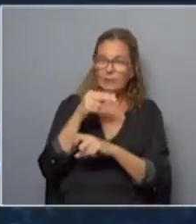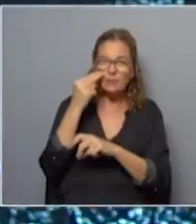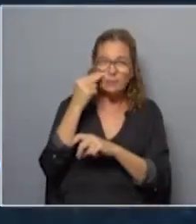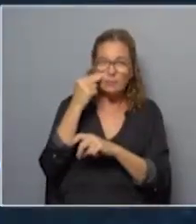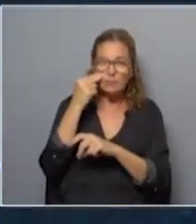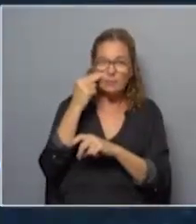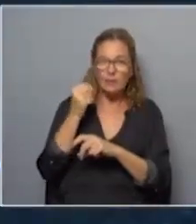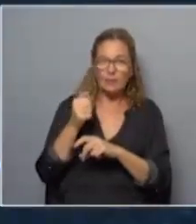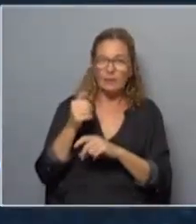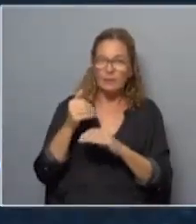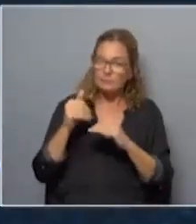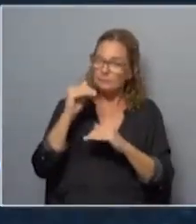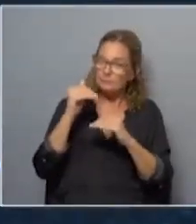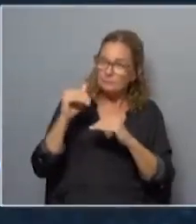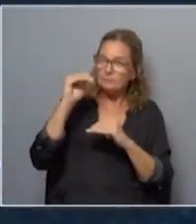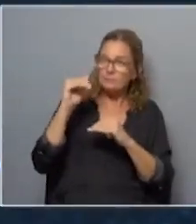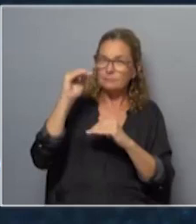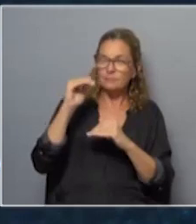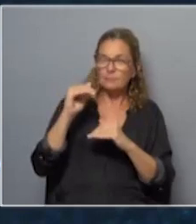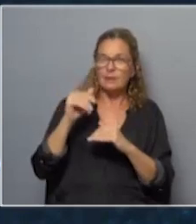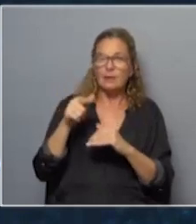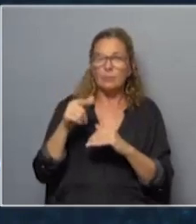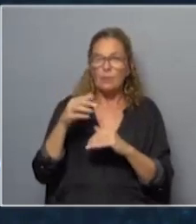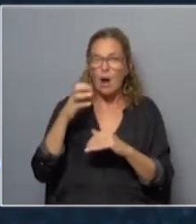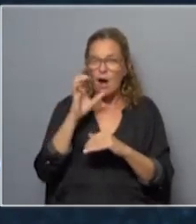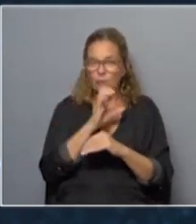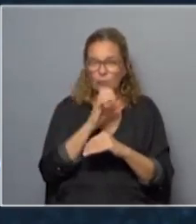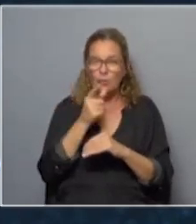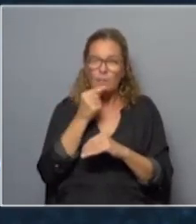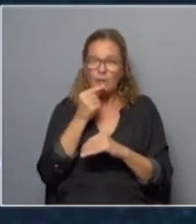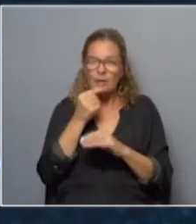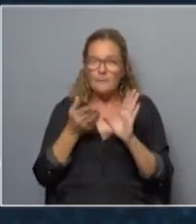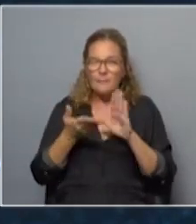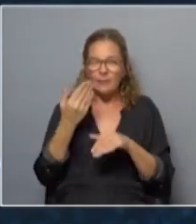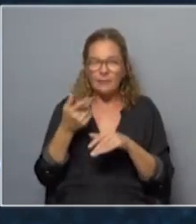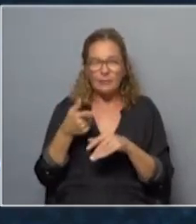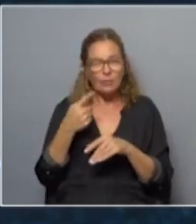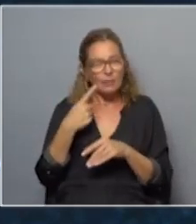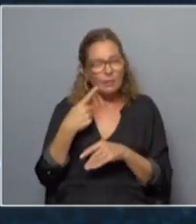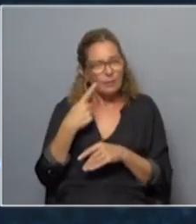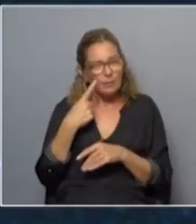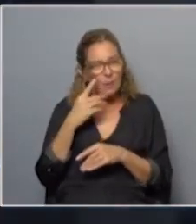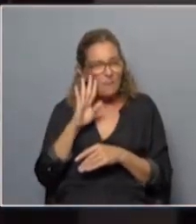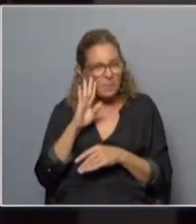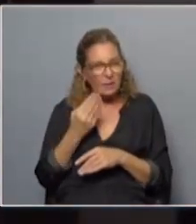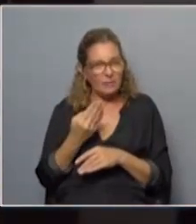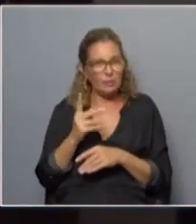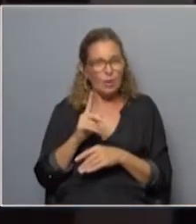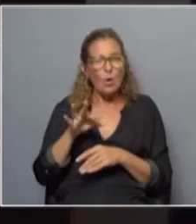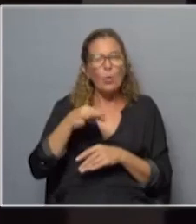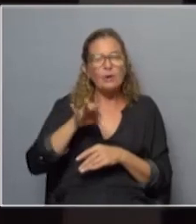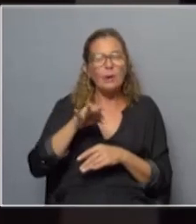sube el índice de abusos o la cantidad de abusos esta percepción no tiene que ver